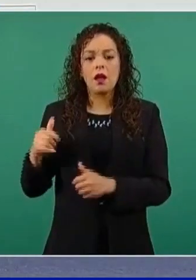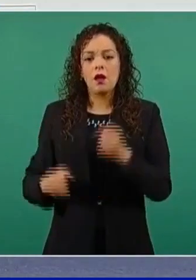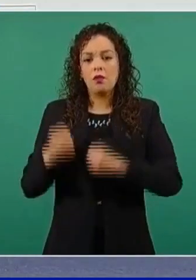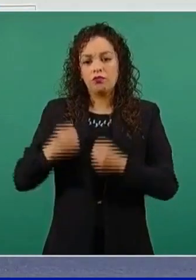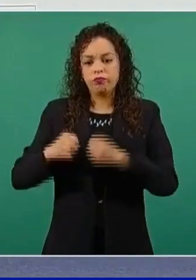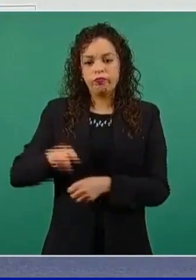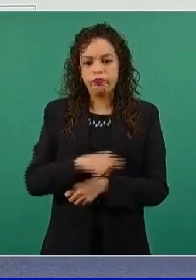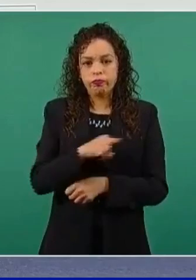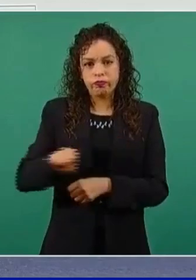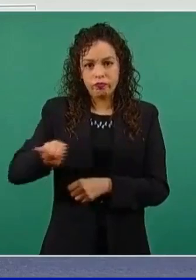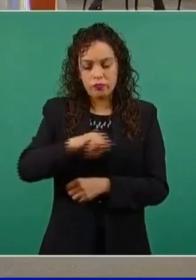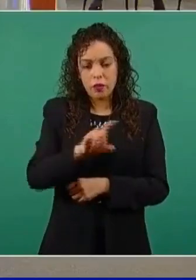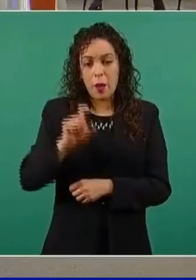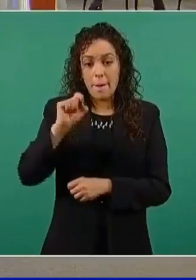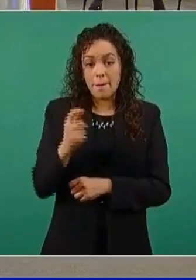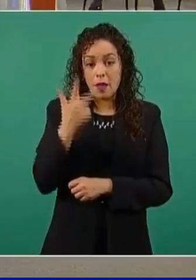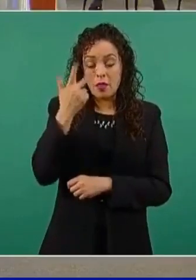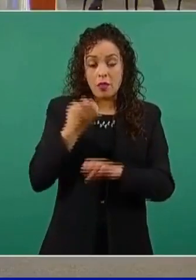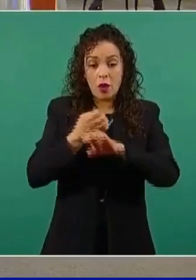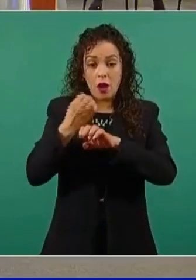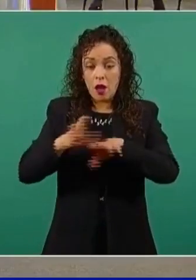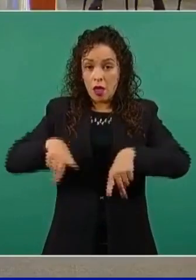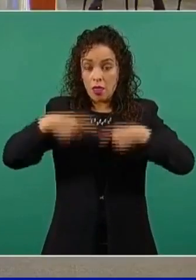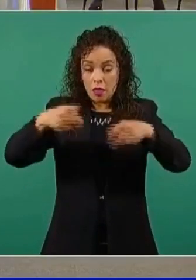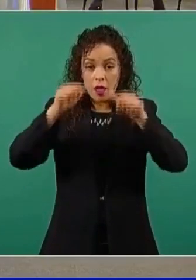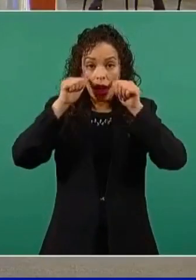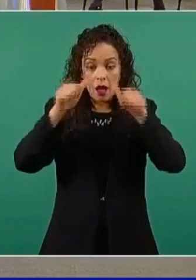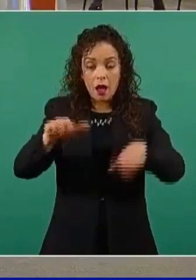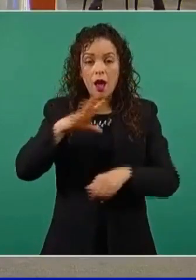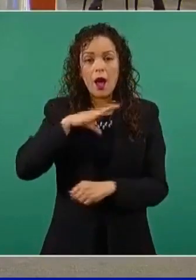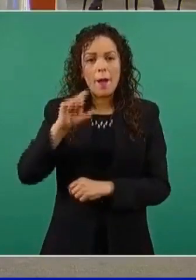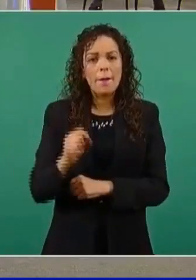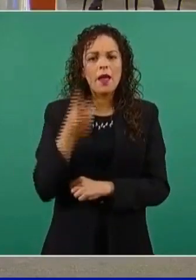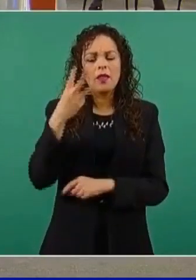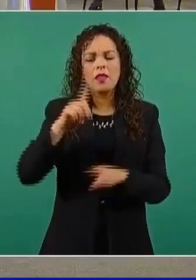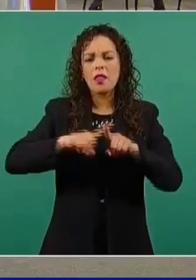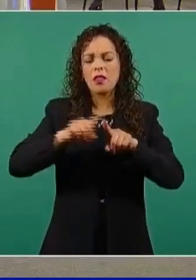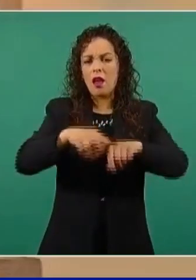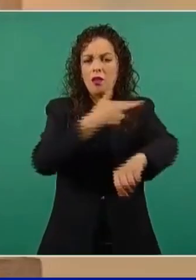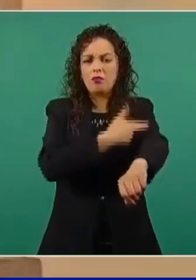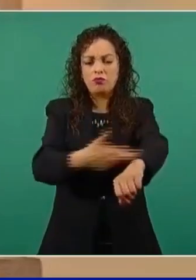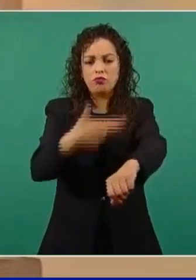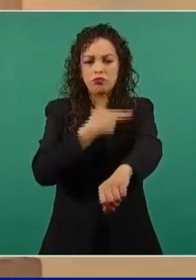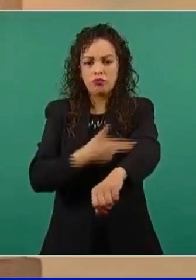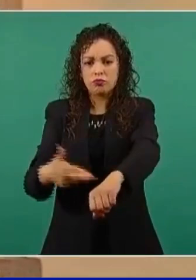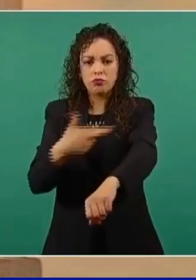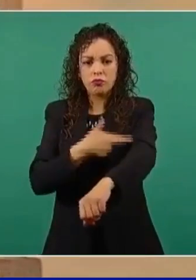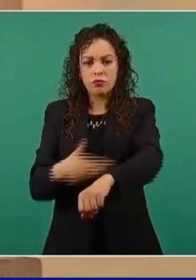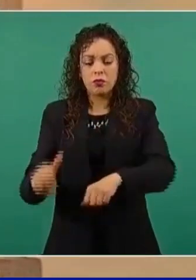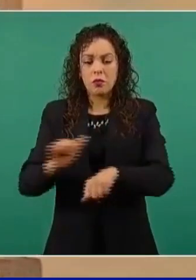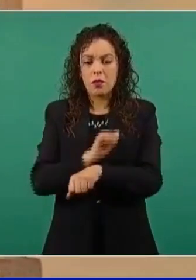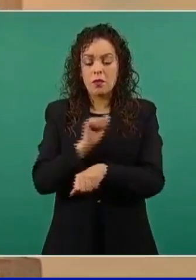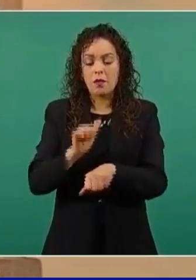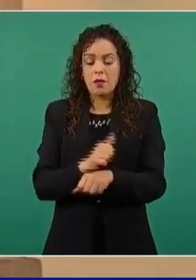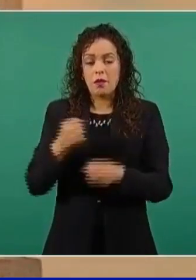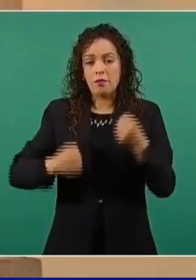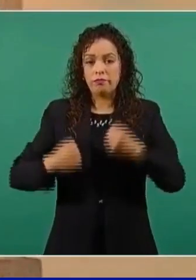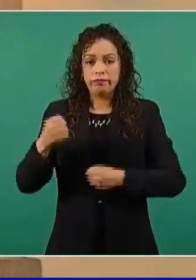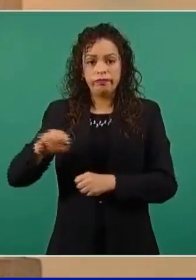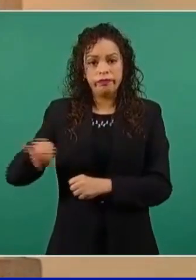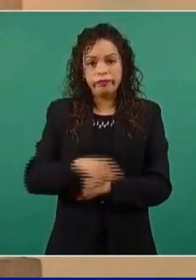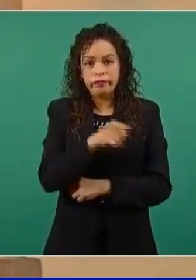entidades federativas. Se establecieron 23 rutas terrestres con